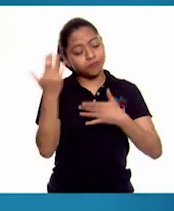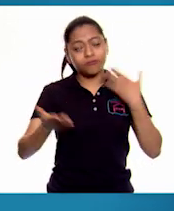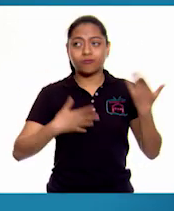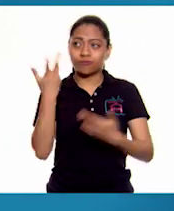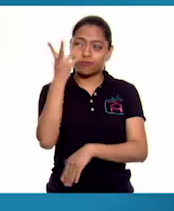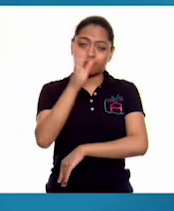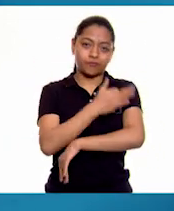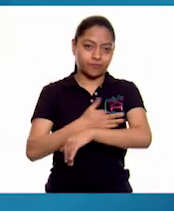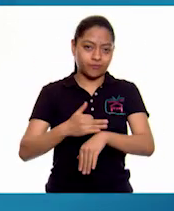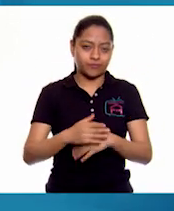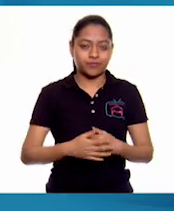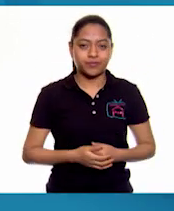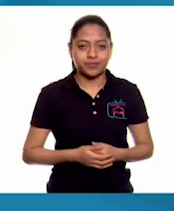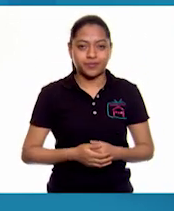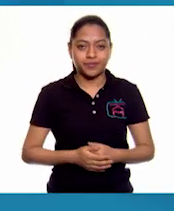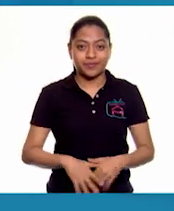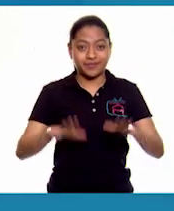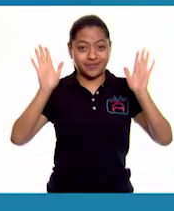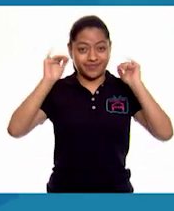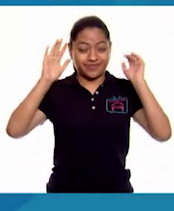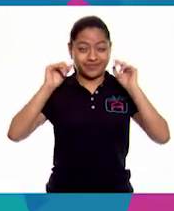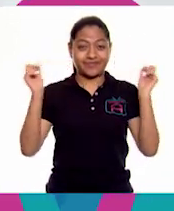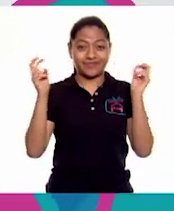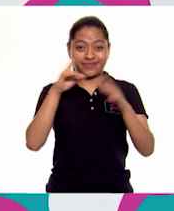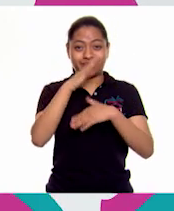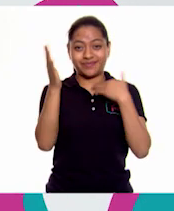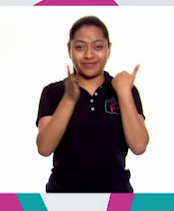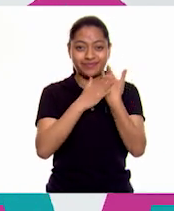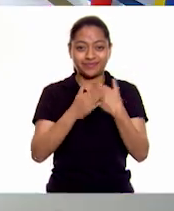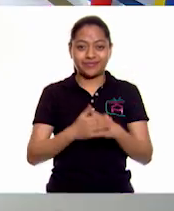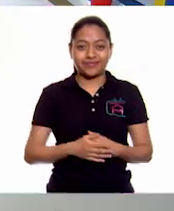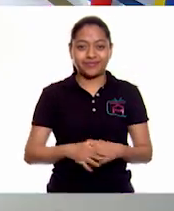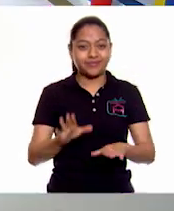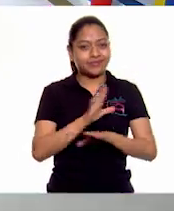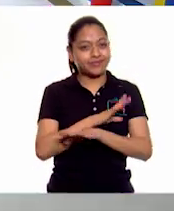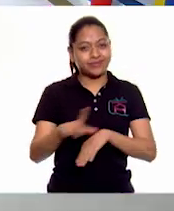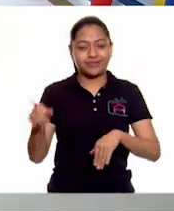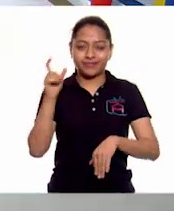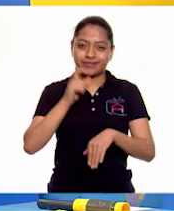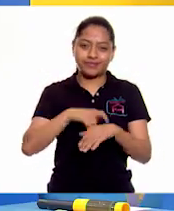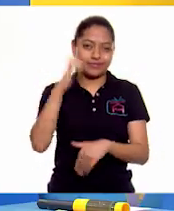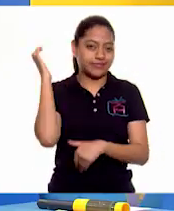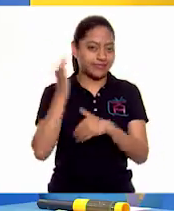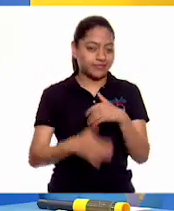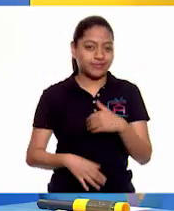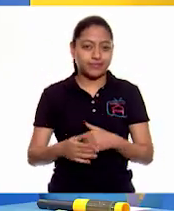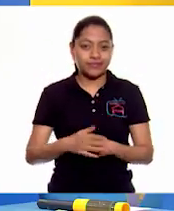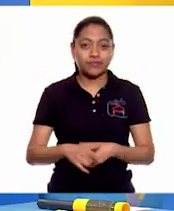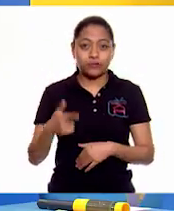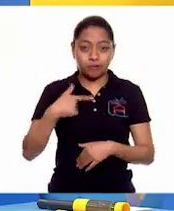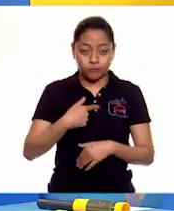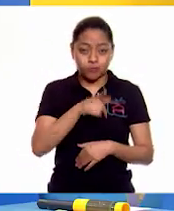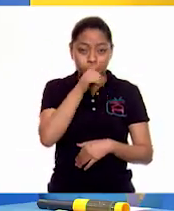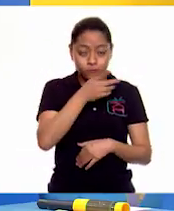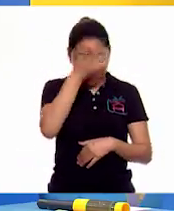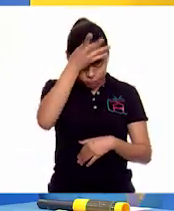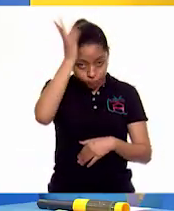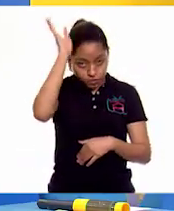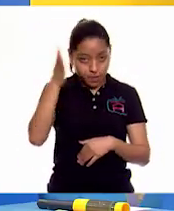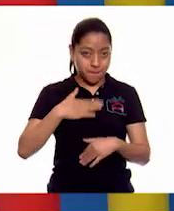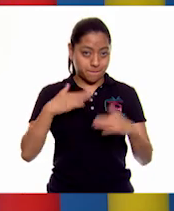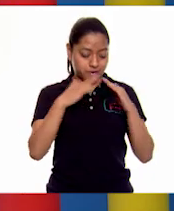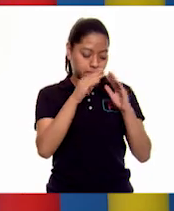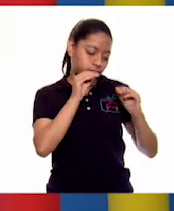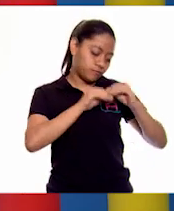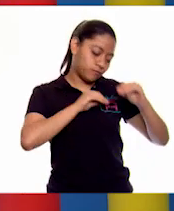familia! ¡Hasta la próxima! Hemos llegado al final de la clase. Yo armaré mi gallito colorido en casa.